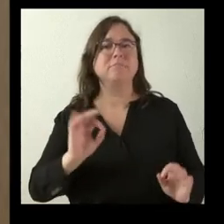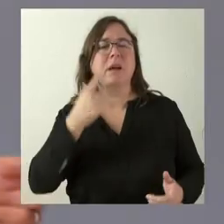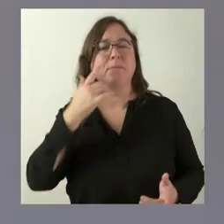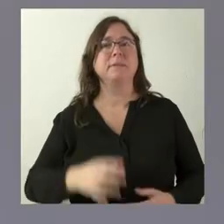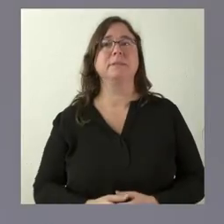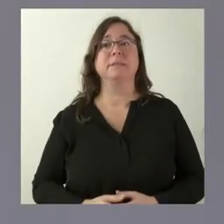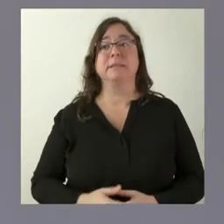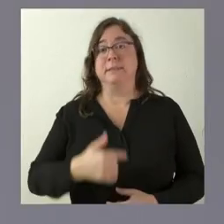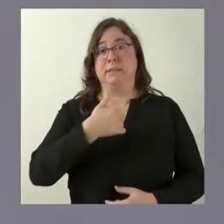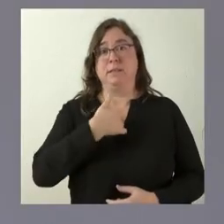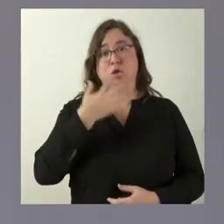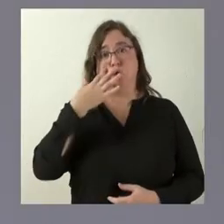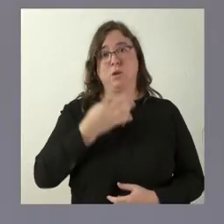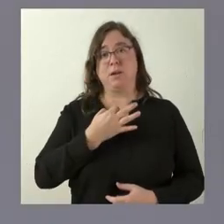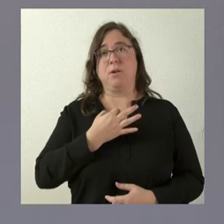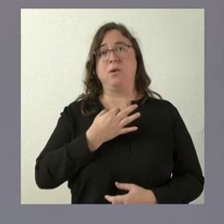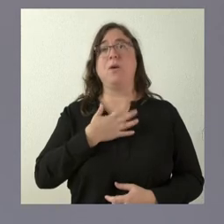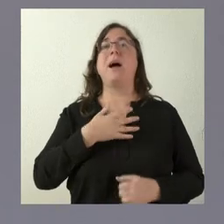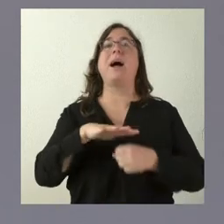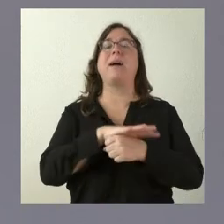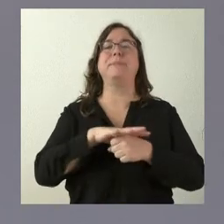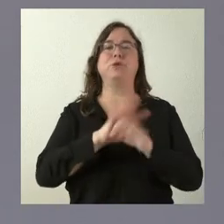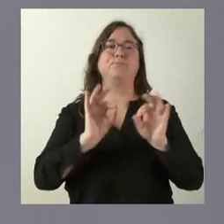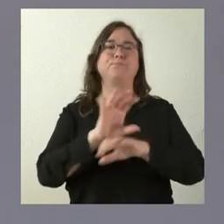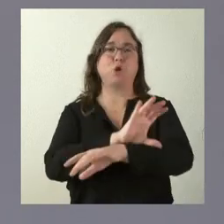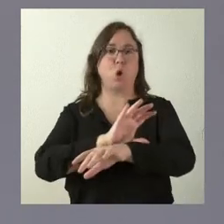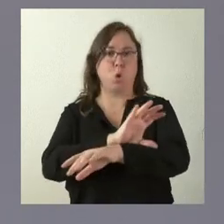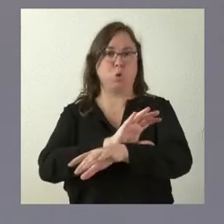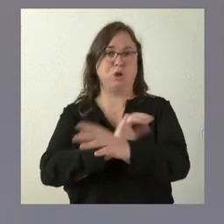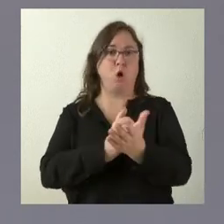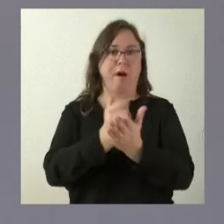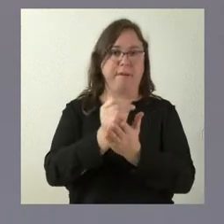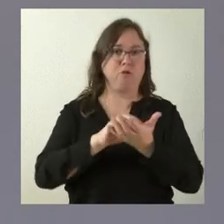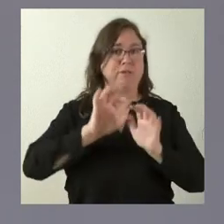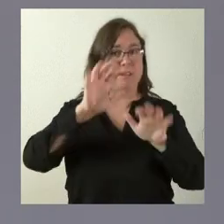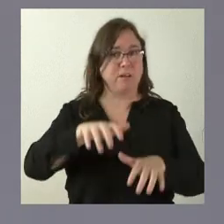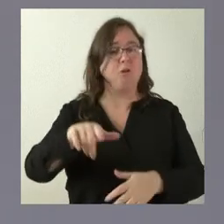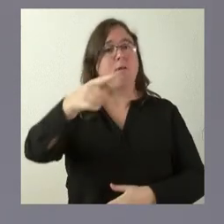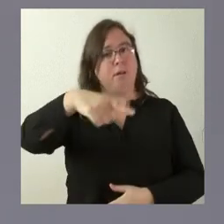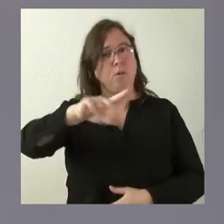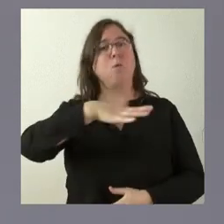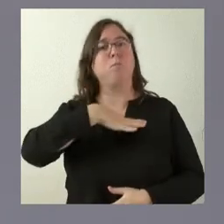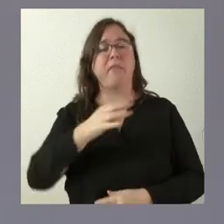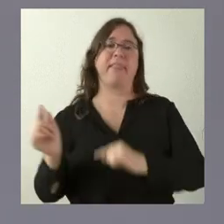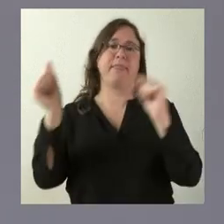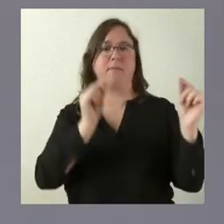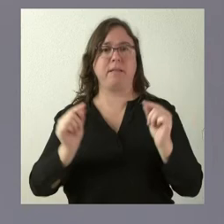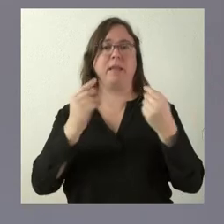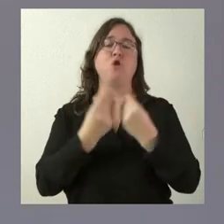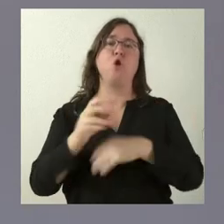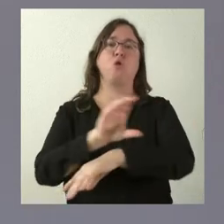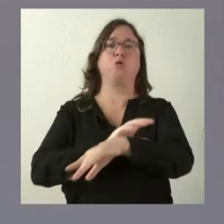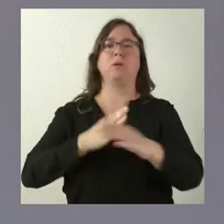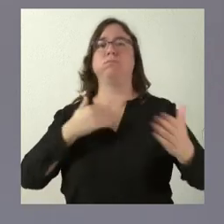Bueno, yo creo que en el ámbito del Consejo Agrario de Castilla y León van a tener la ocasión también de debatir con la consejería y de